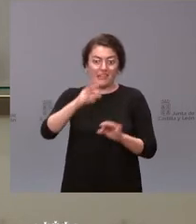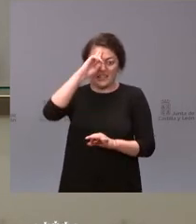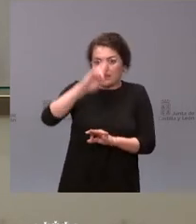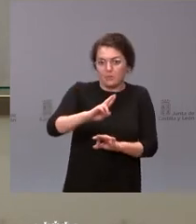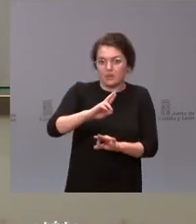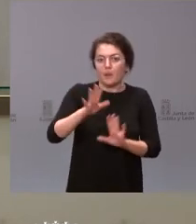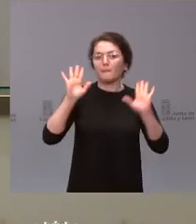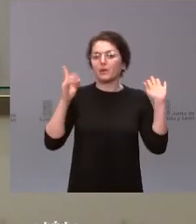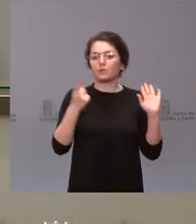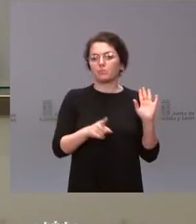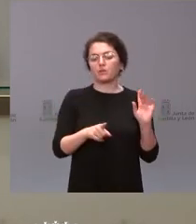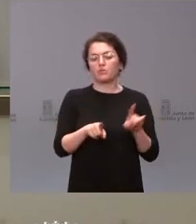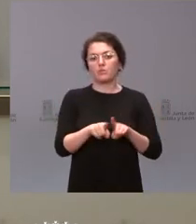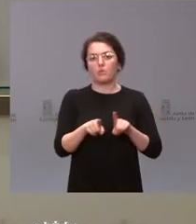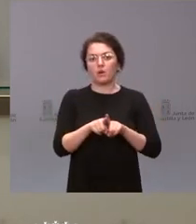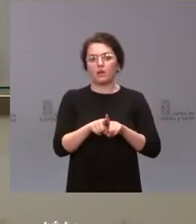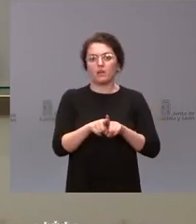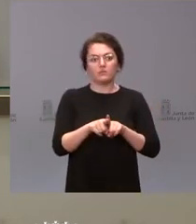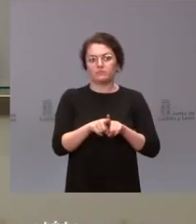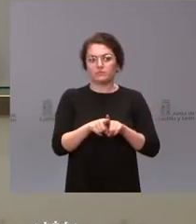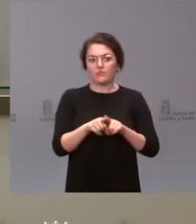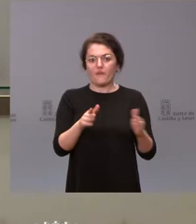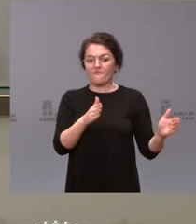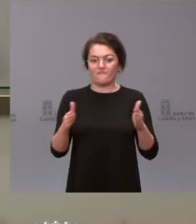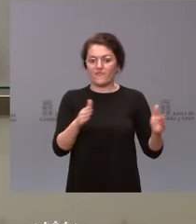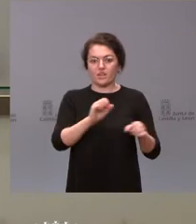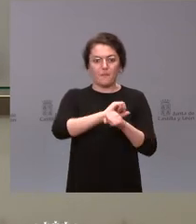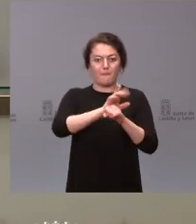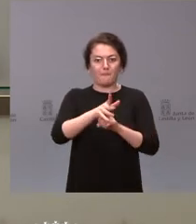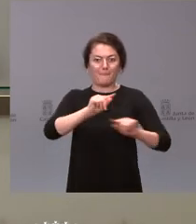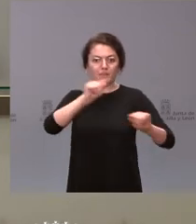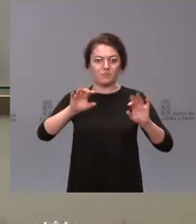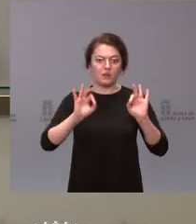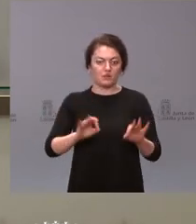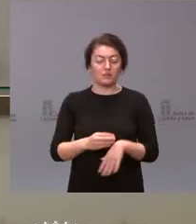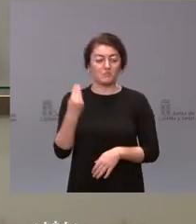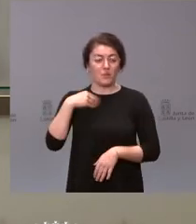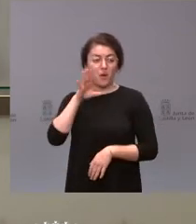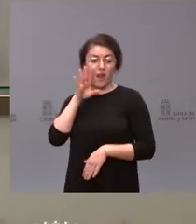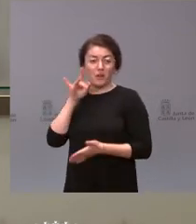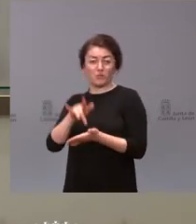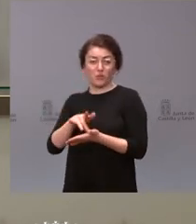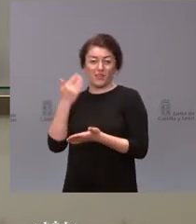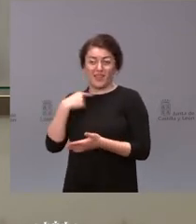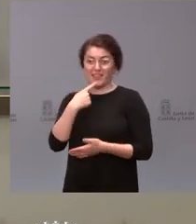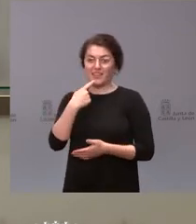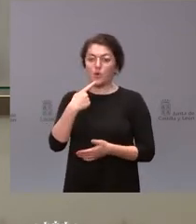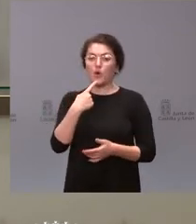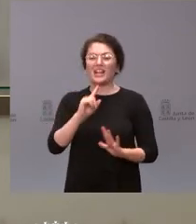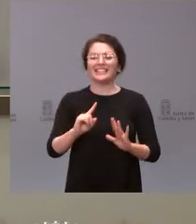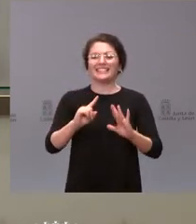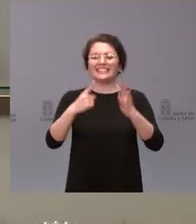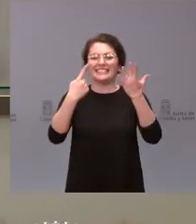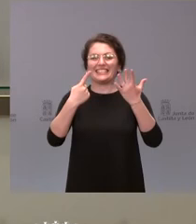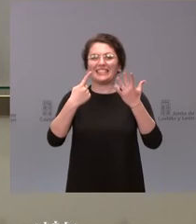hecho de que seguimos todavía en una fase de pandemia que como dije la vez anterior no se puede hablar de esta ola pero que sí la